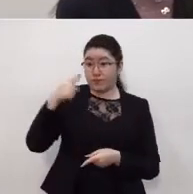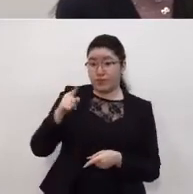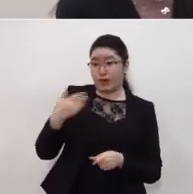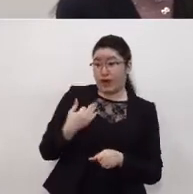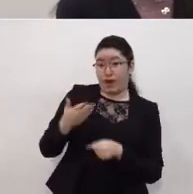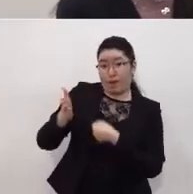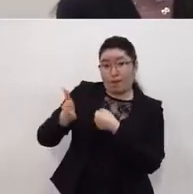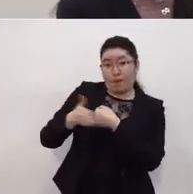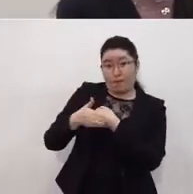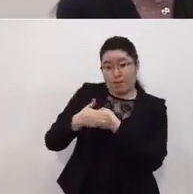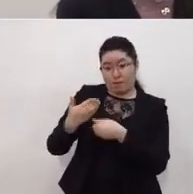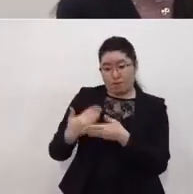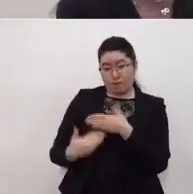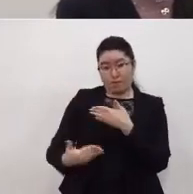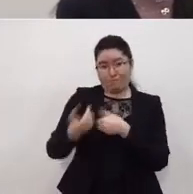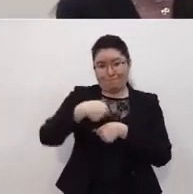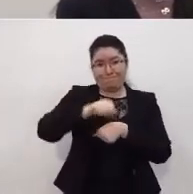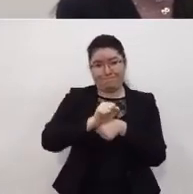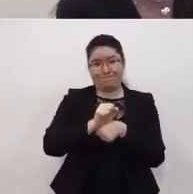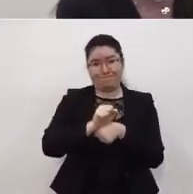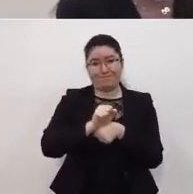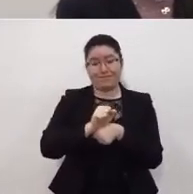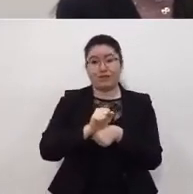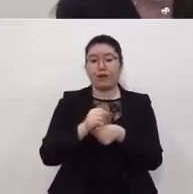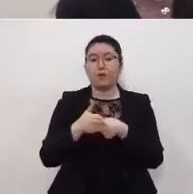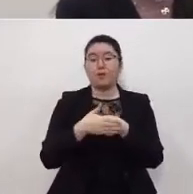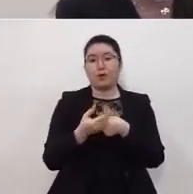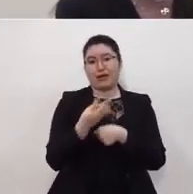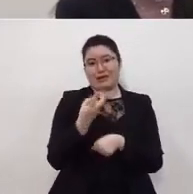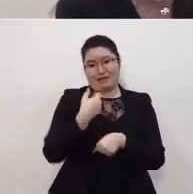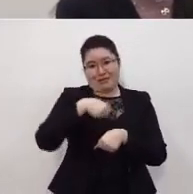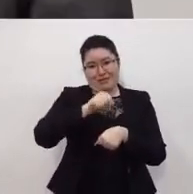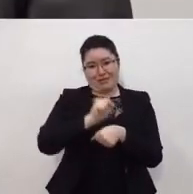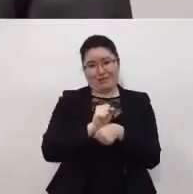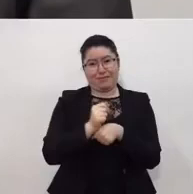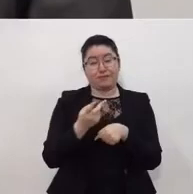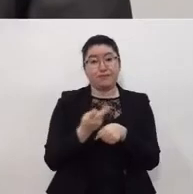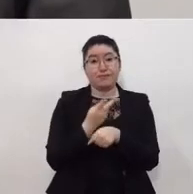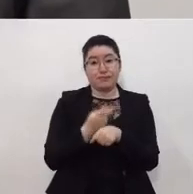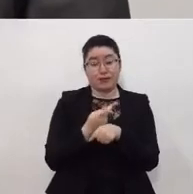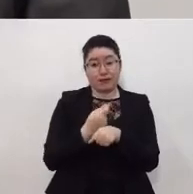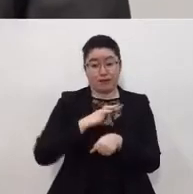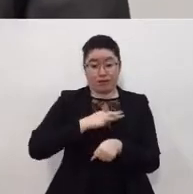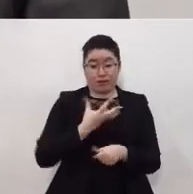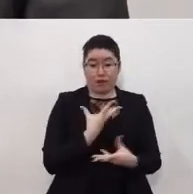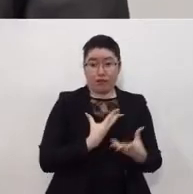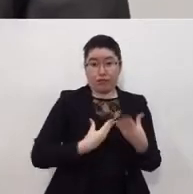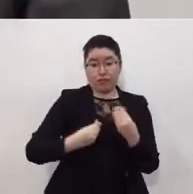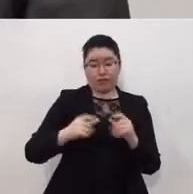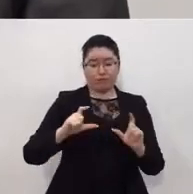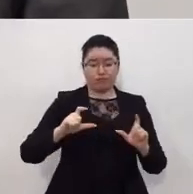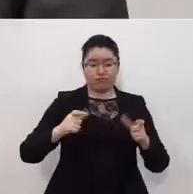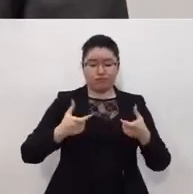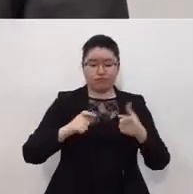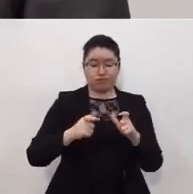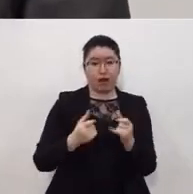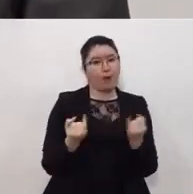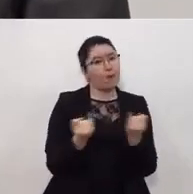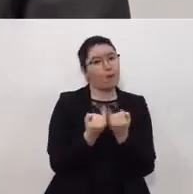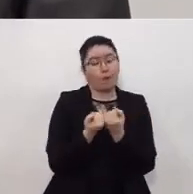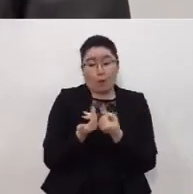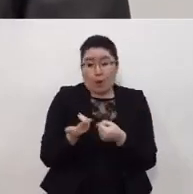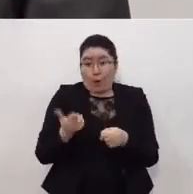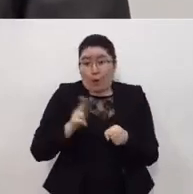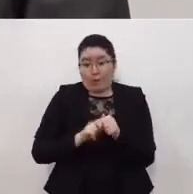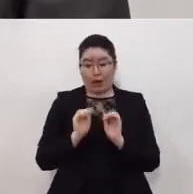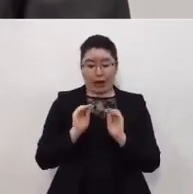lograr que durante las siguientes semanas en particular las siguientes tres se reduzcan los contagios se reduzcan las hospitalizaciones